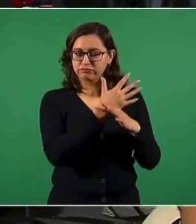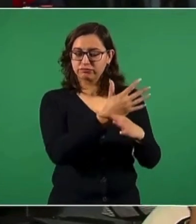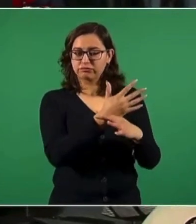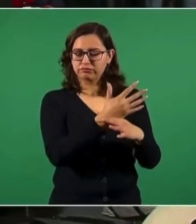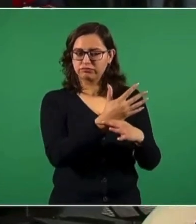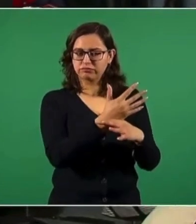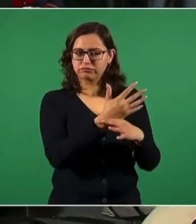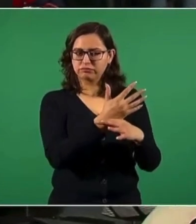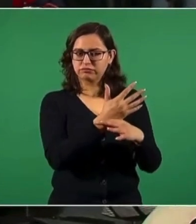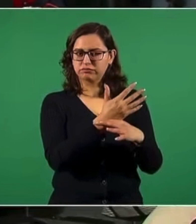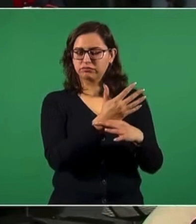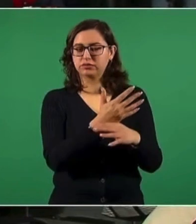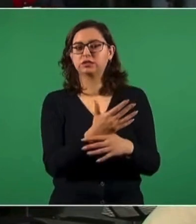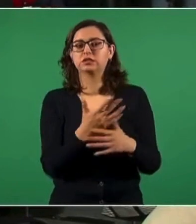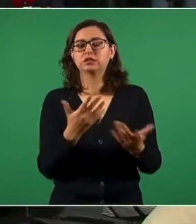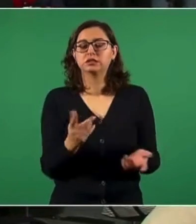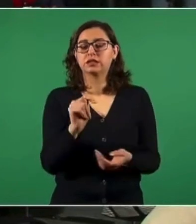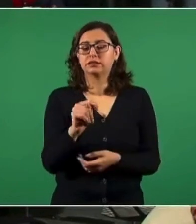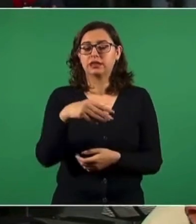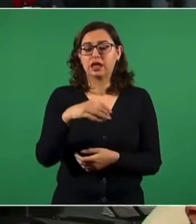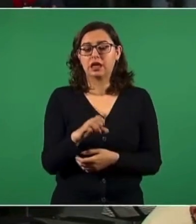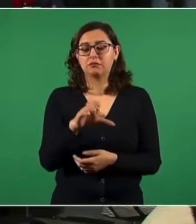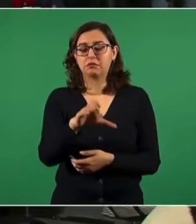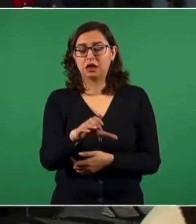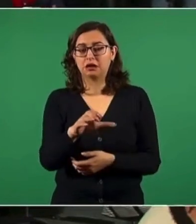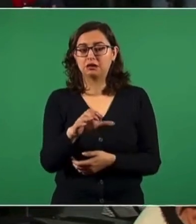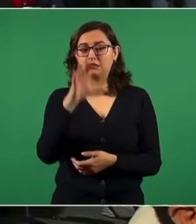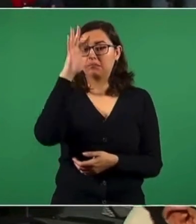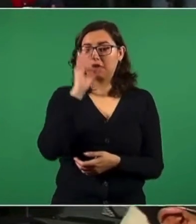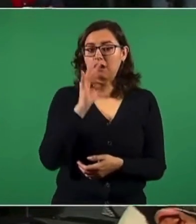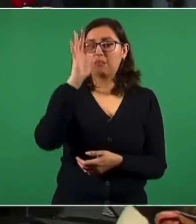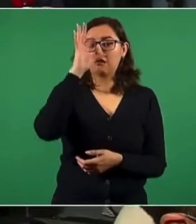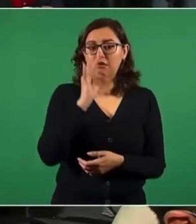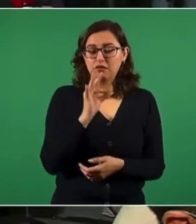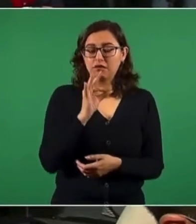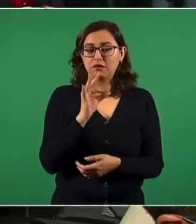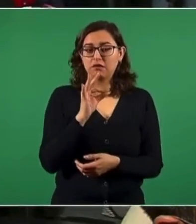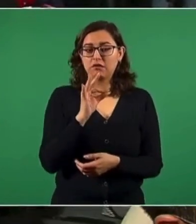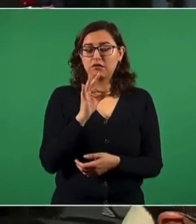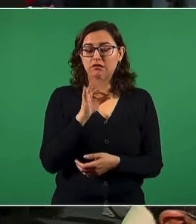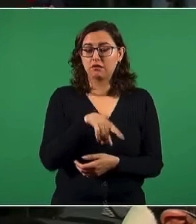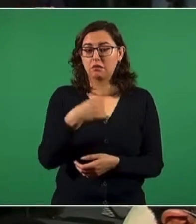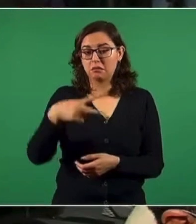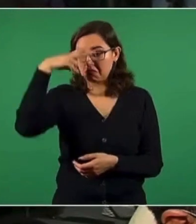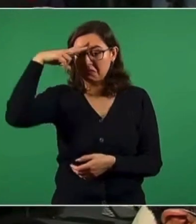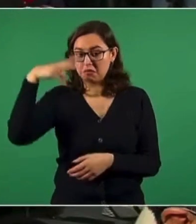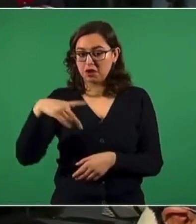hay violaciones al Tratado de Libre Comercio por parte de México, al TECMEC,